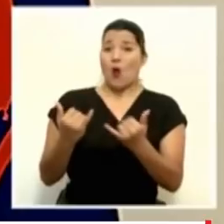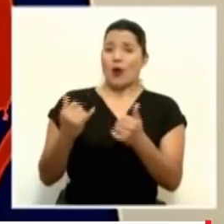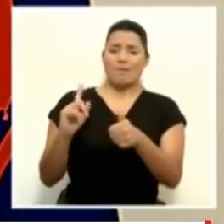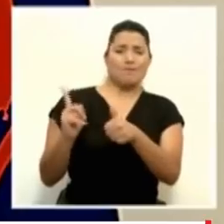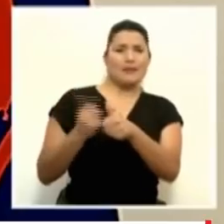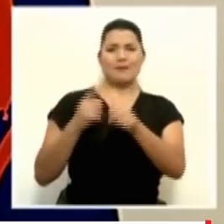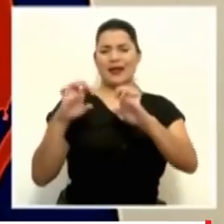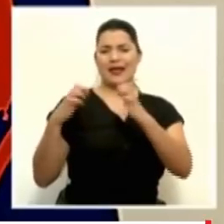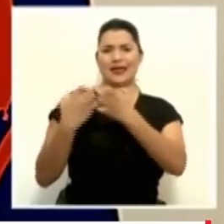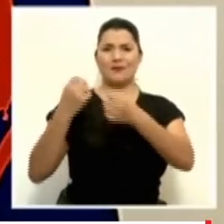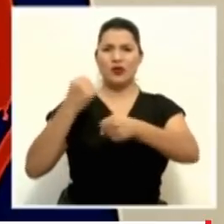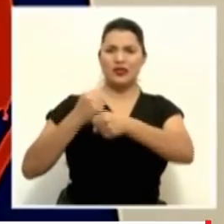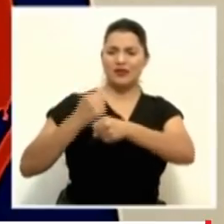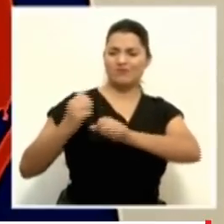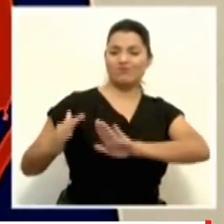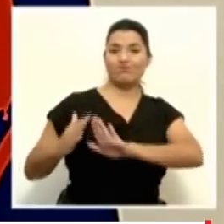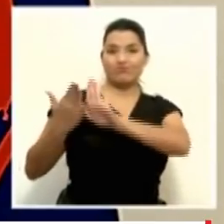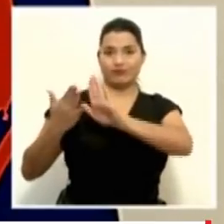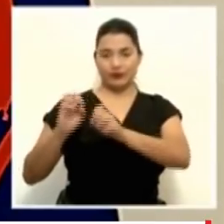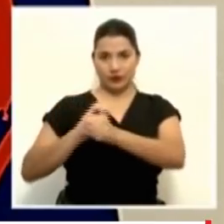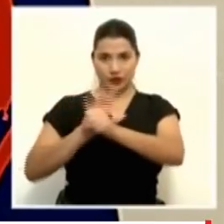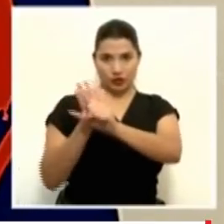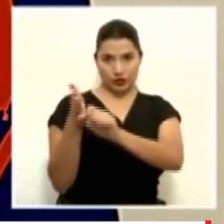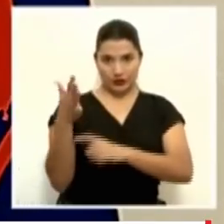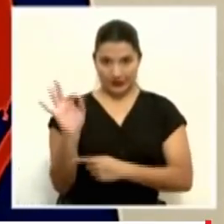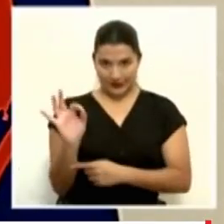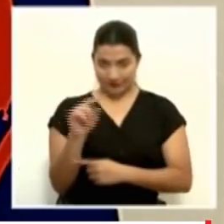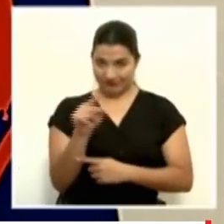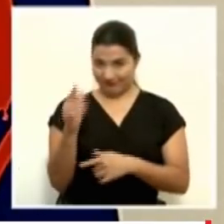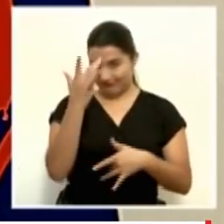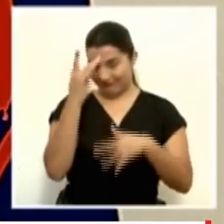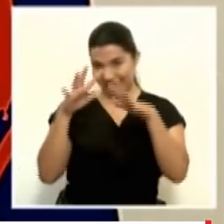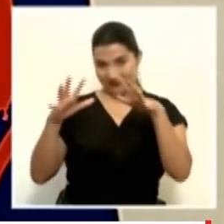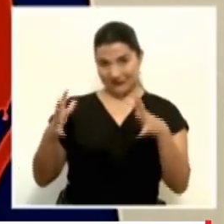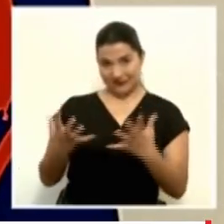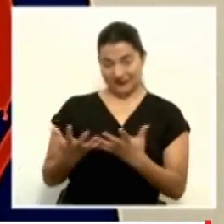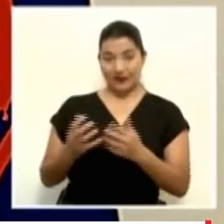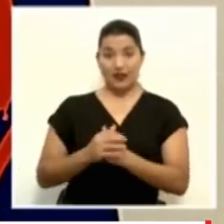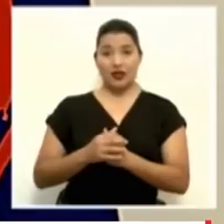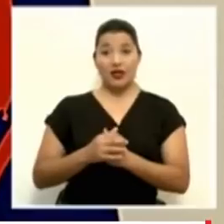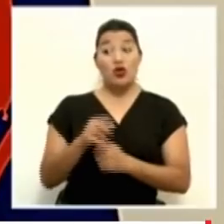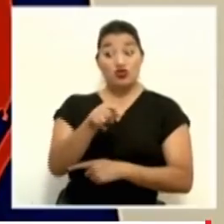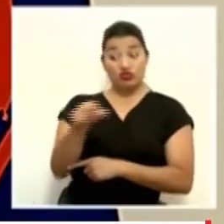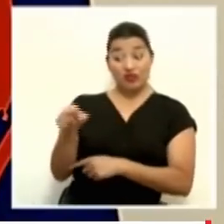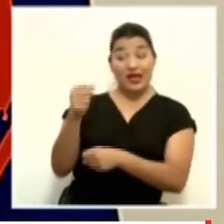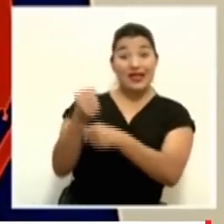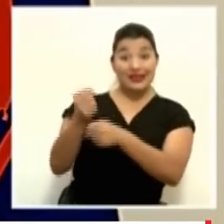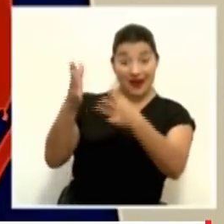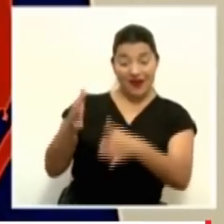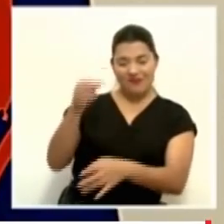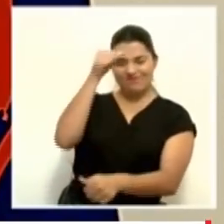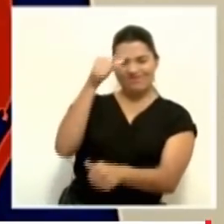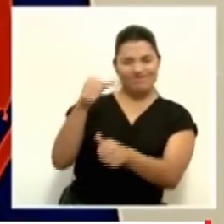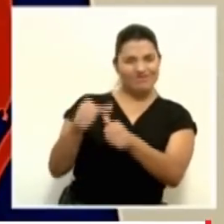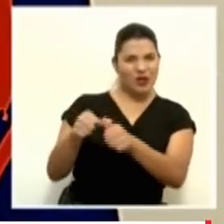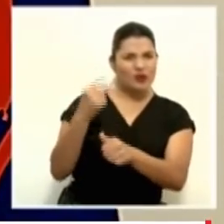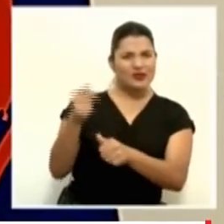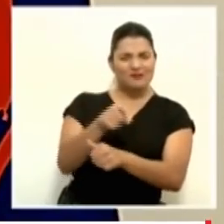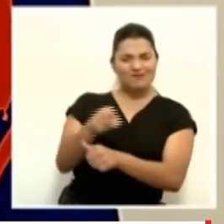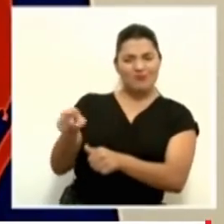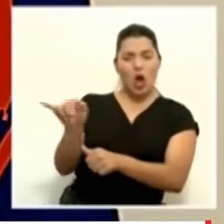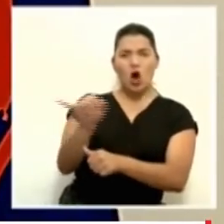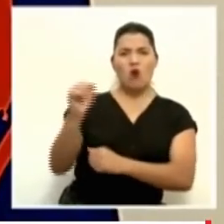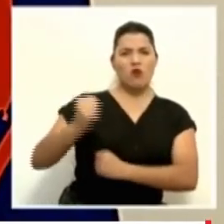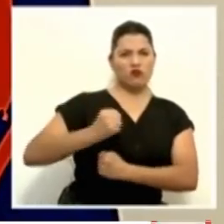contención de esta pandemia. Ustedes serán recordados como los héroes y las heroínas de esta pandemia,